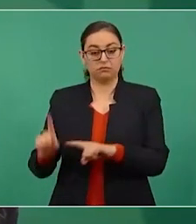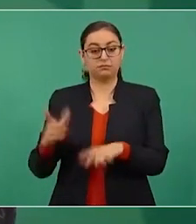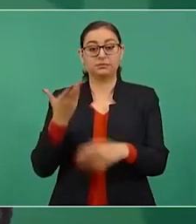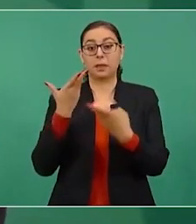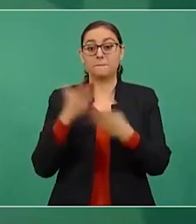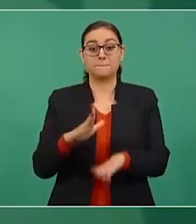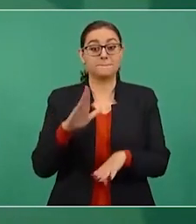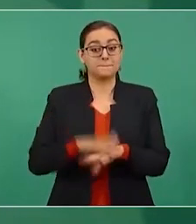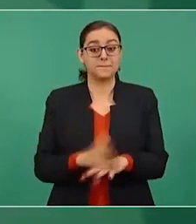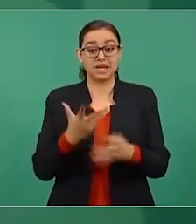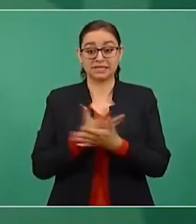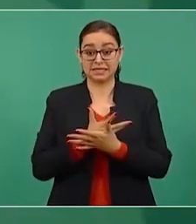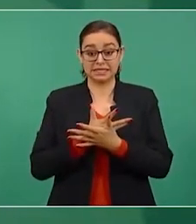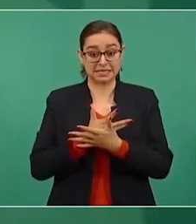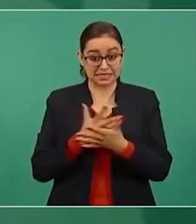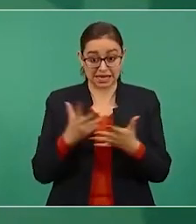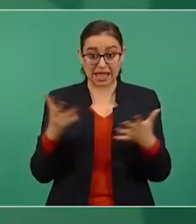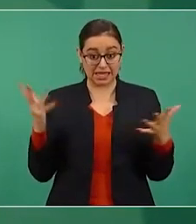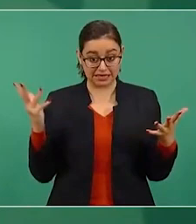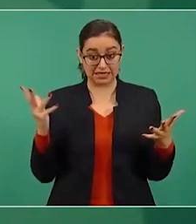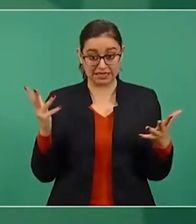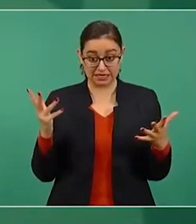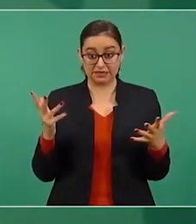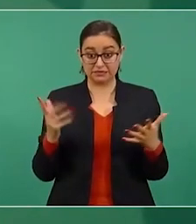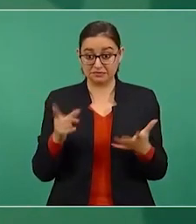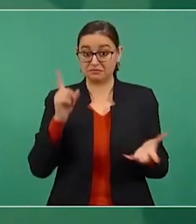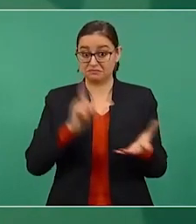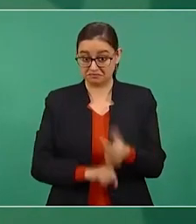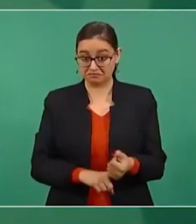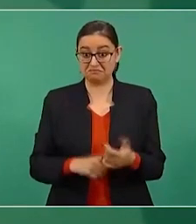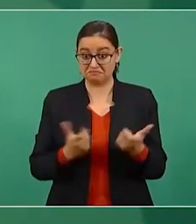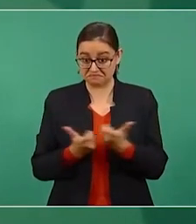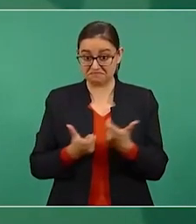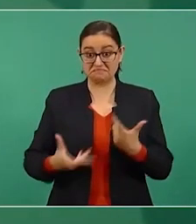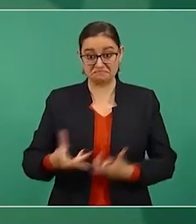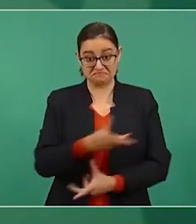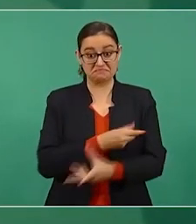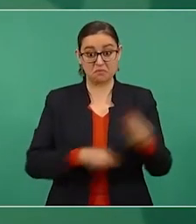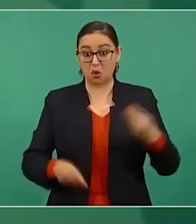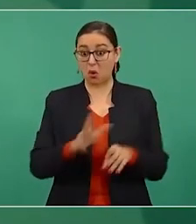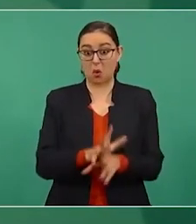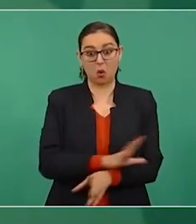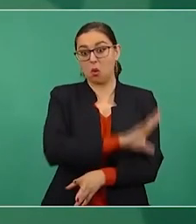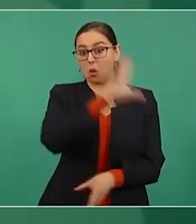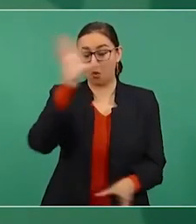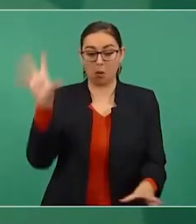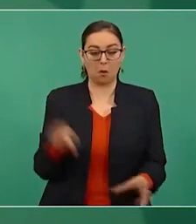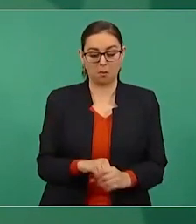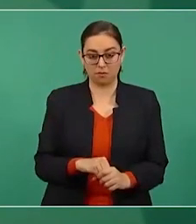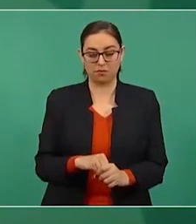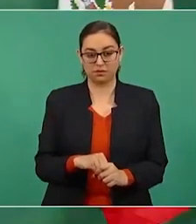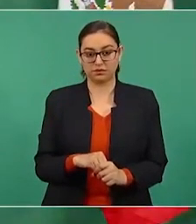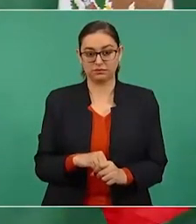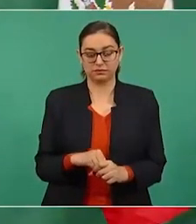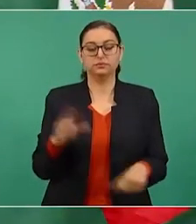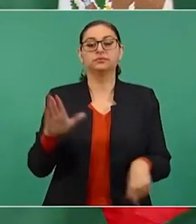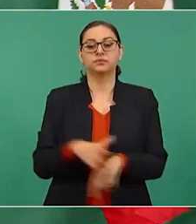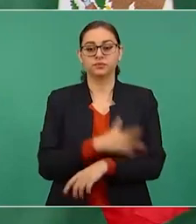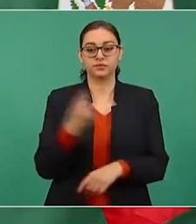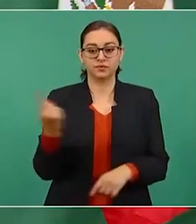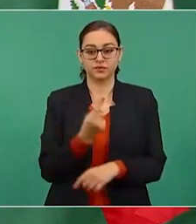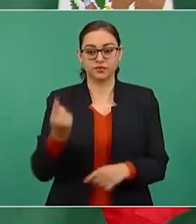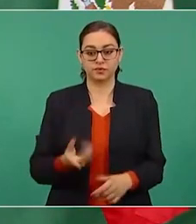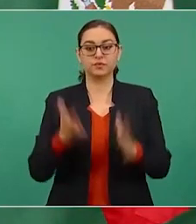país y posiblemente el que va a manejar más dinero, porque se van a